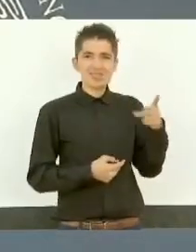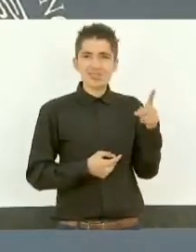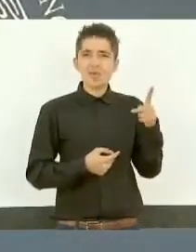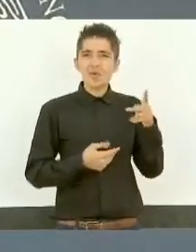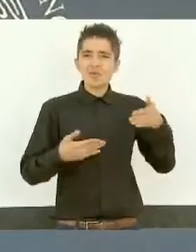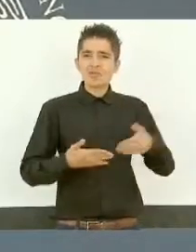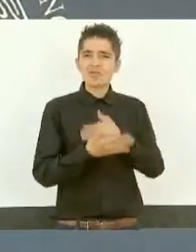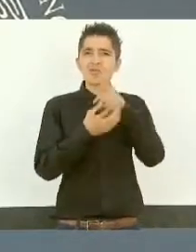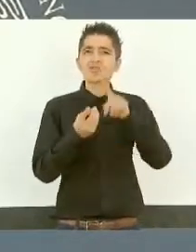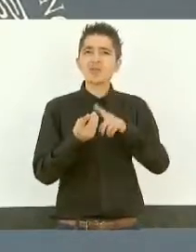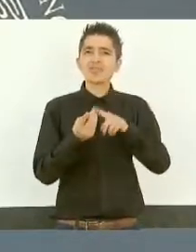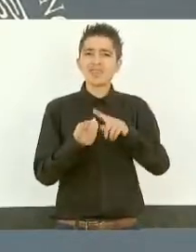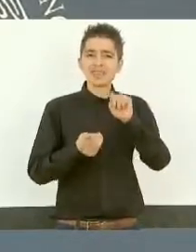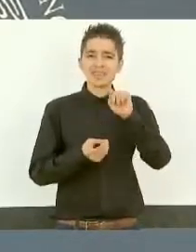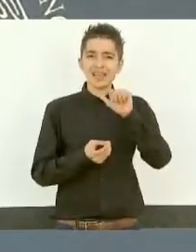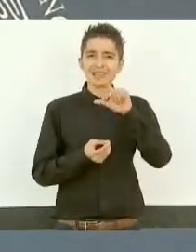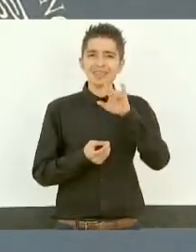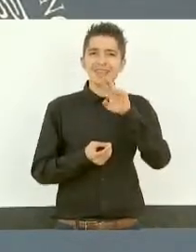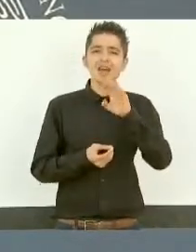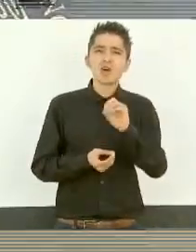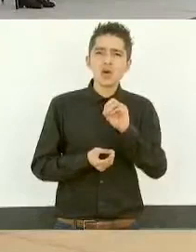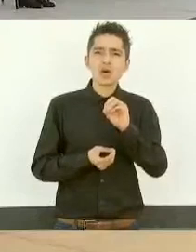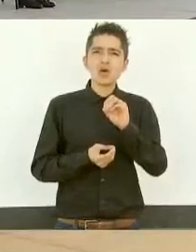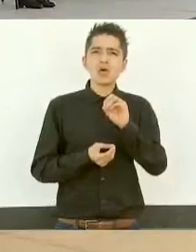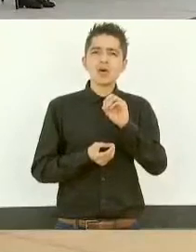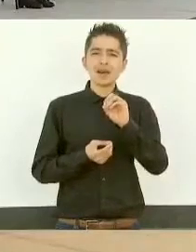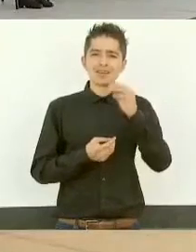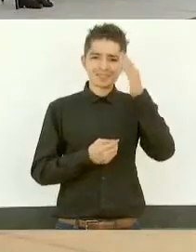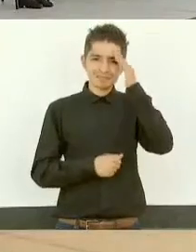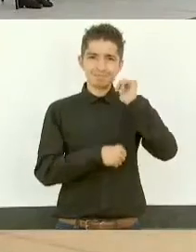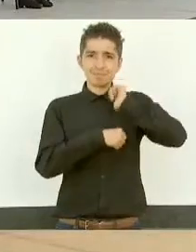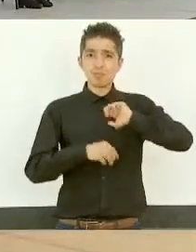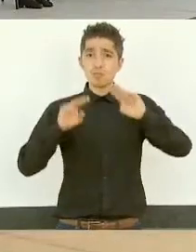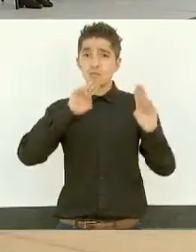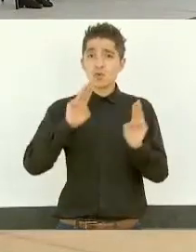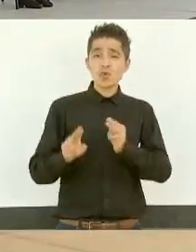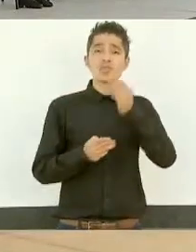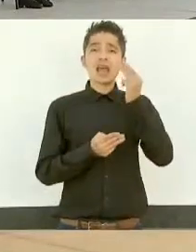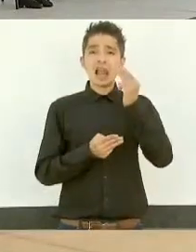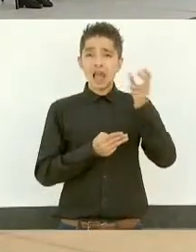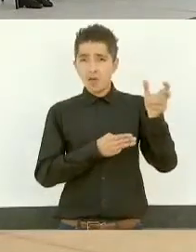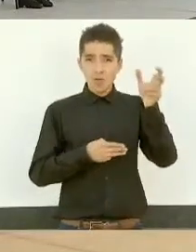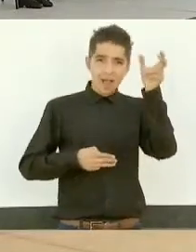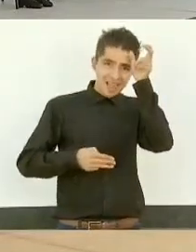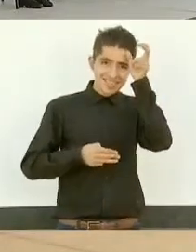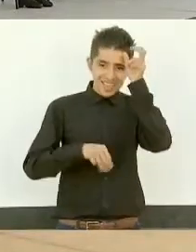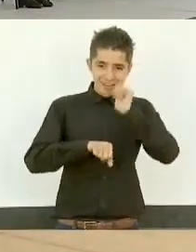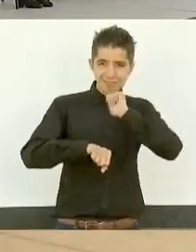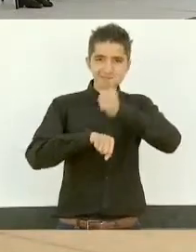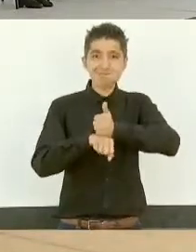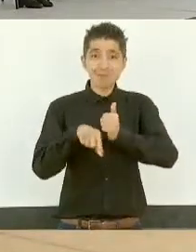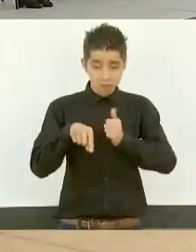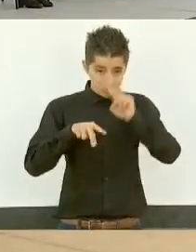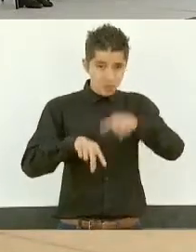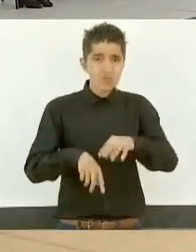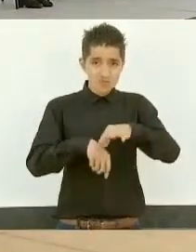a Tancítaro, la capital mundial del aguacate, esa sí es la verdadera capital mundial del aguacate, no